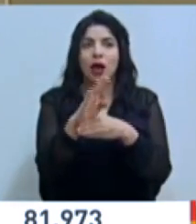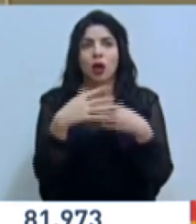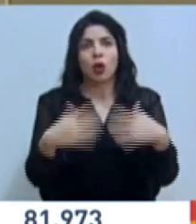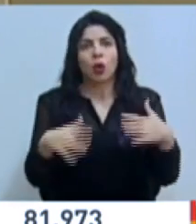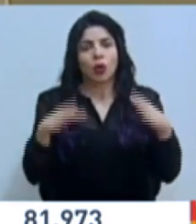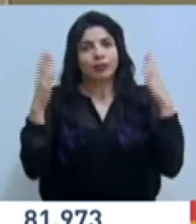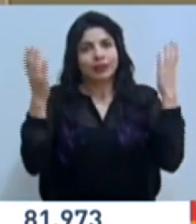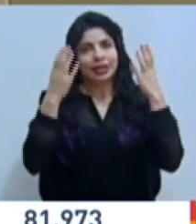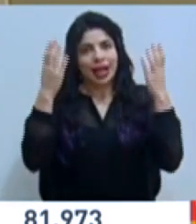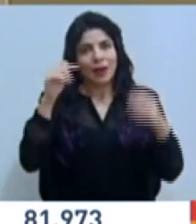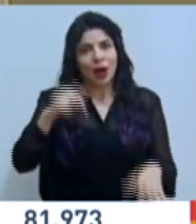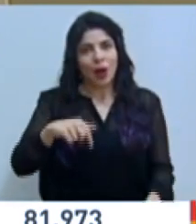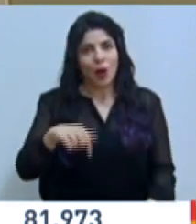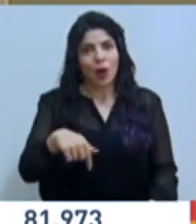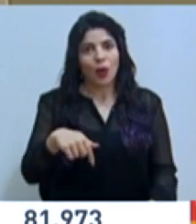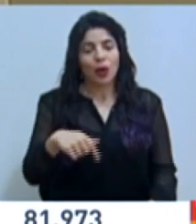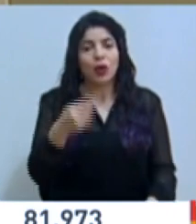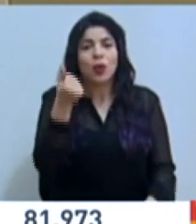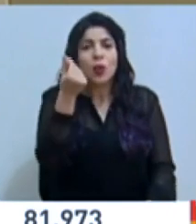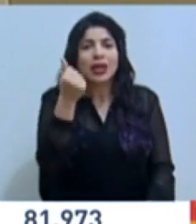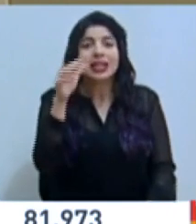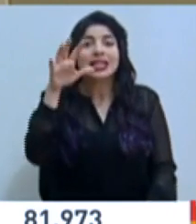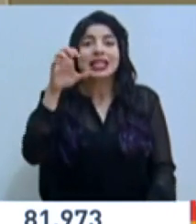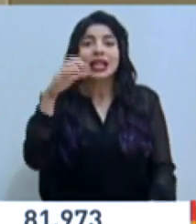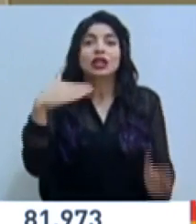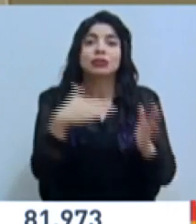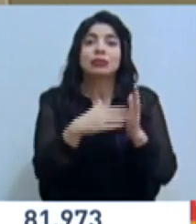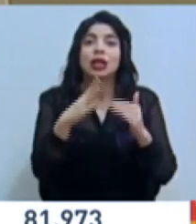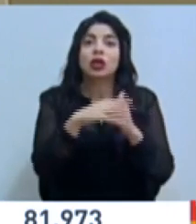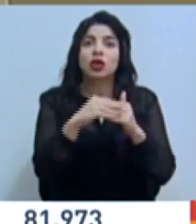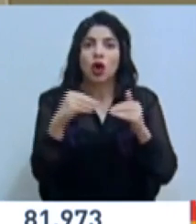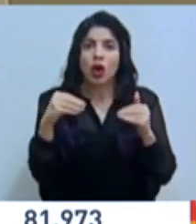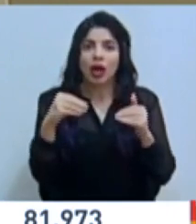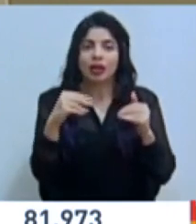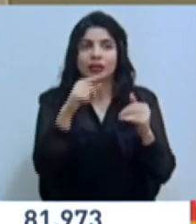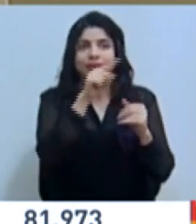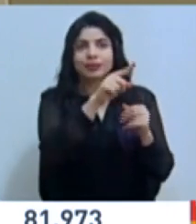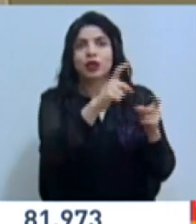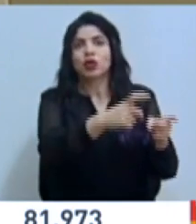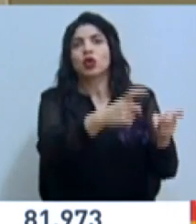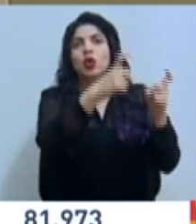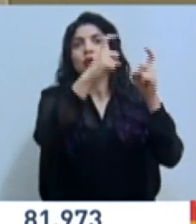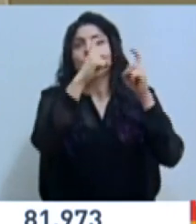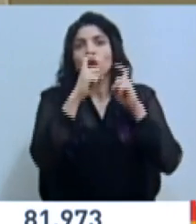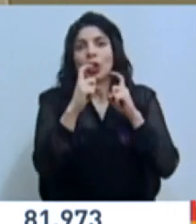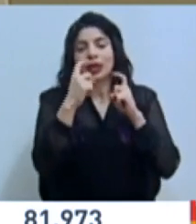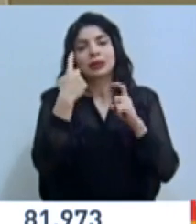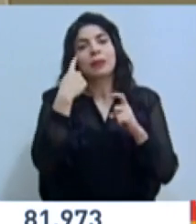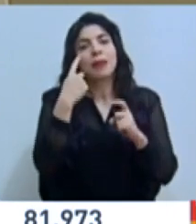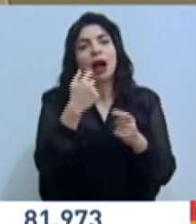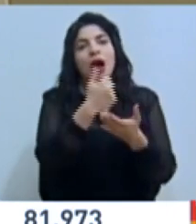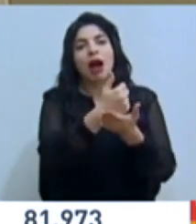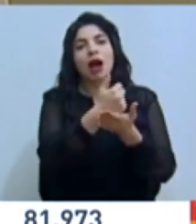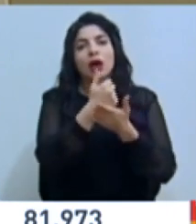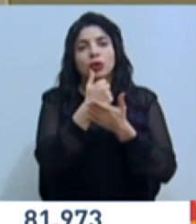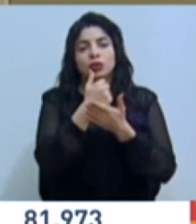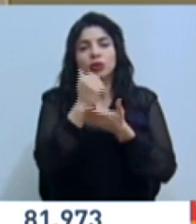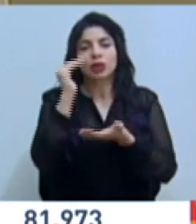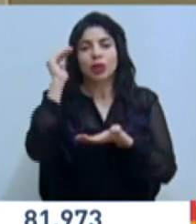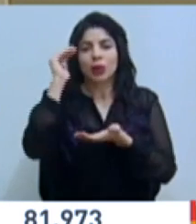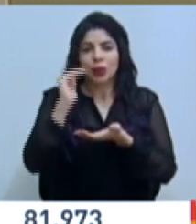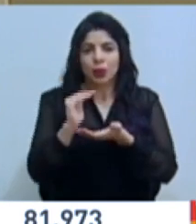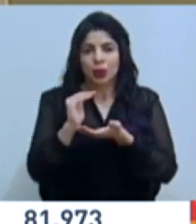celebramos el día de hoy como por un monte de 500 mil dólares de una donación que se hace para mitigar los